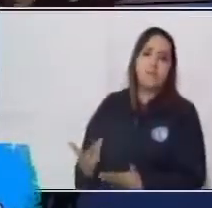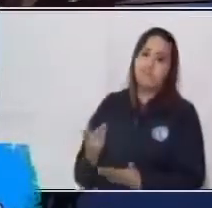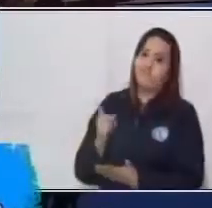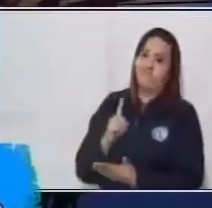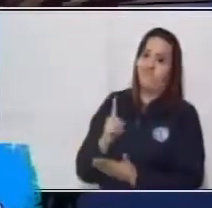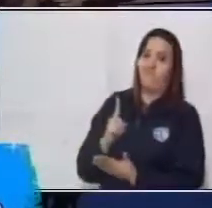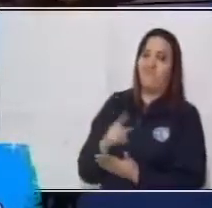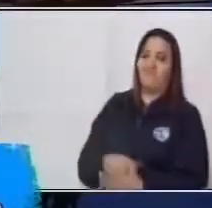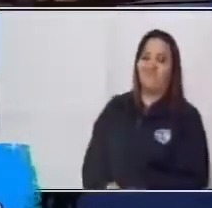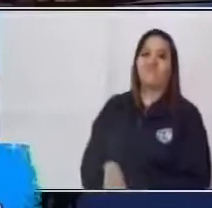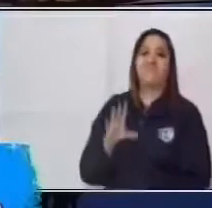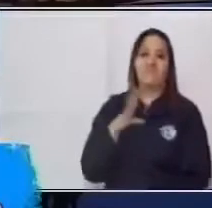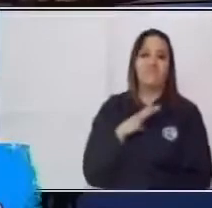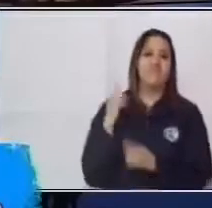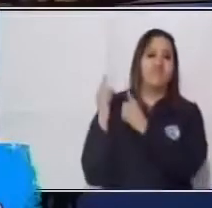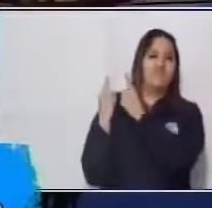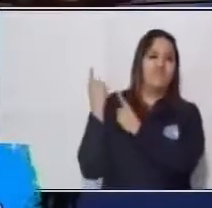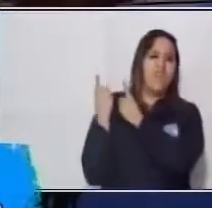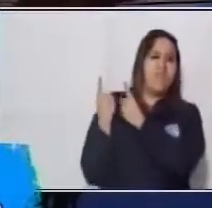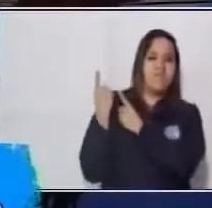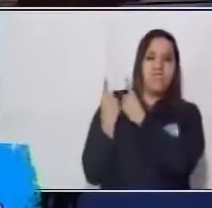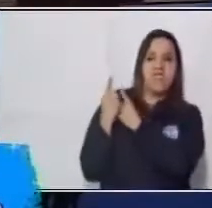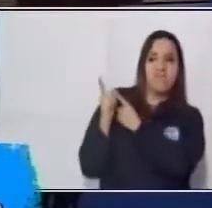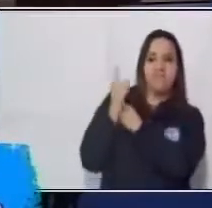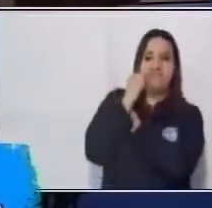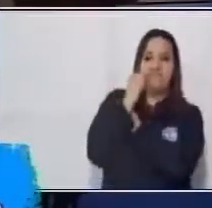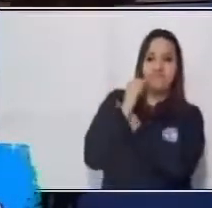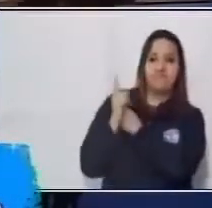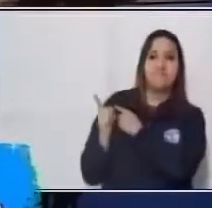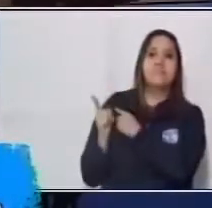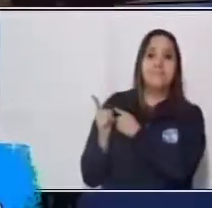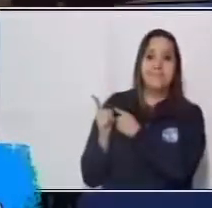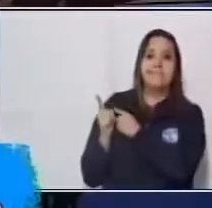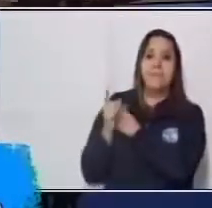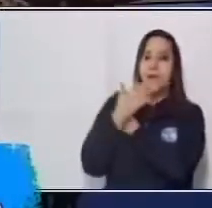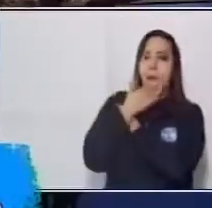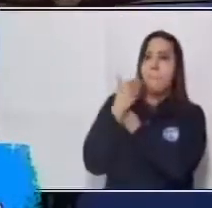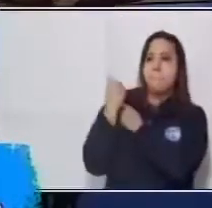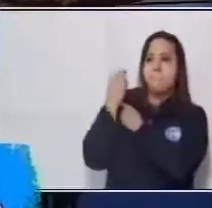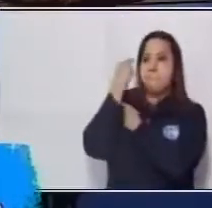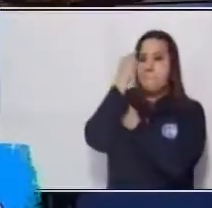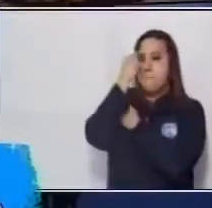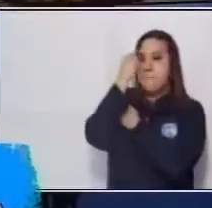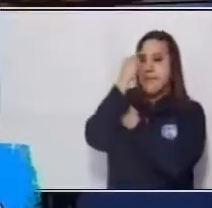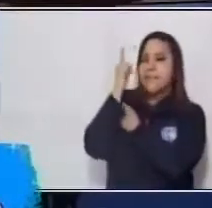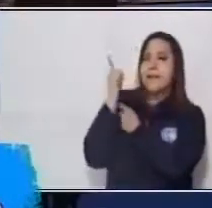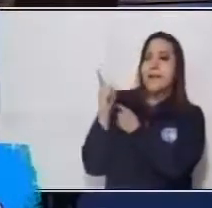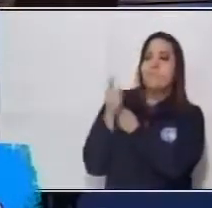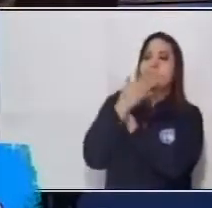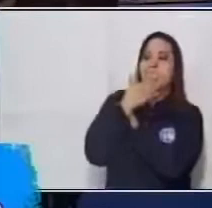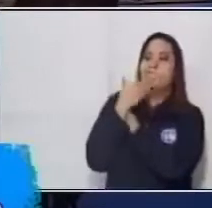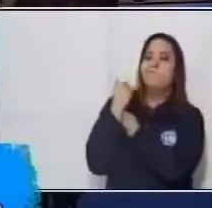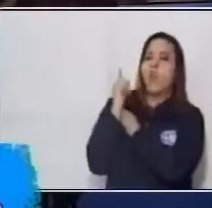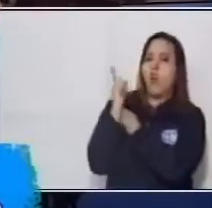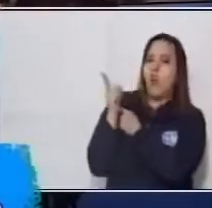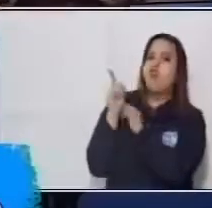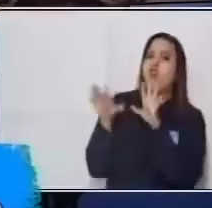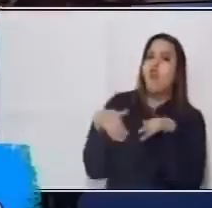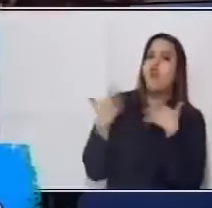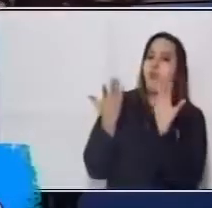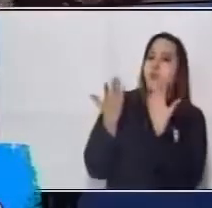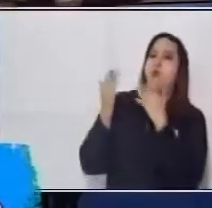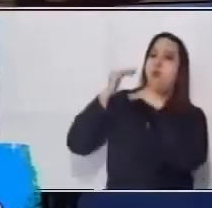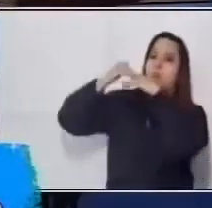cierta envidia por Sipagná y empezaron a planear cómo deshacerse de él porque para ellos era un